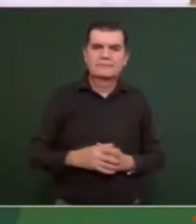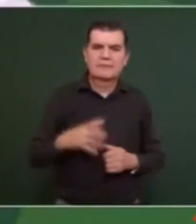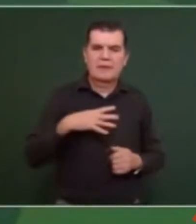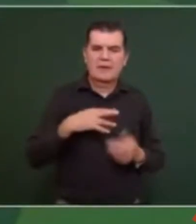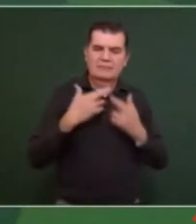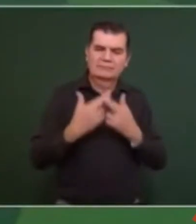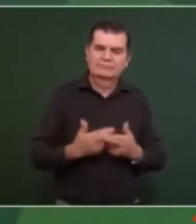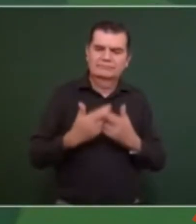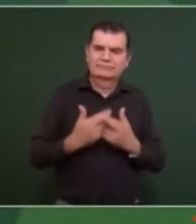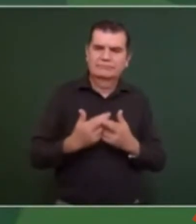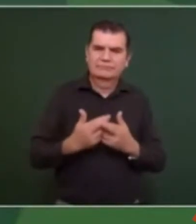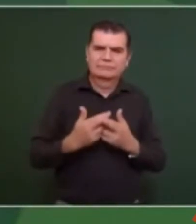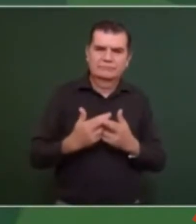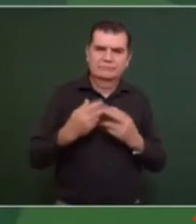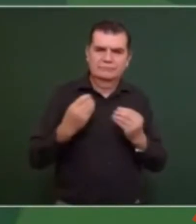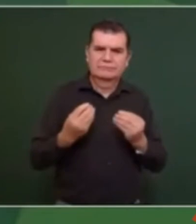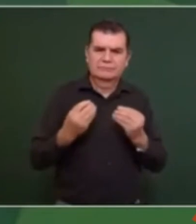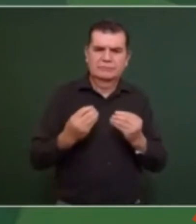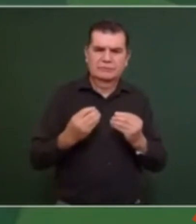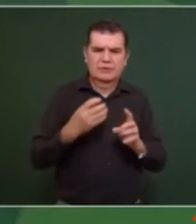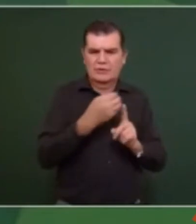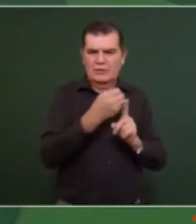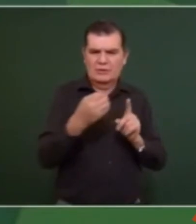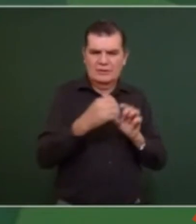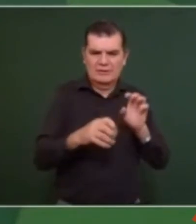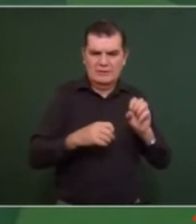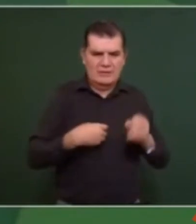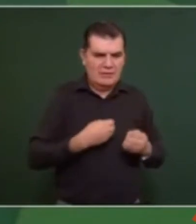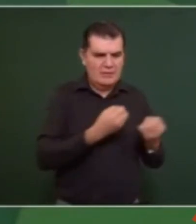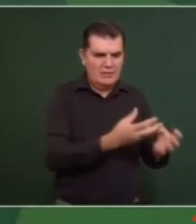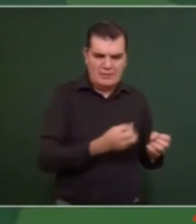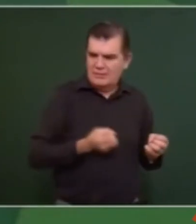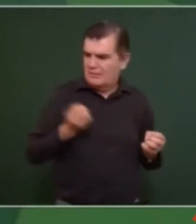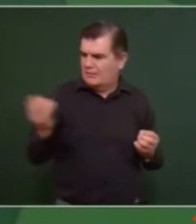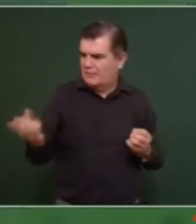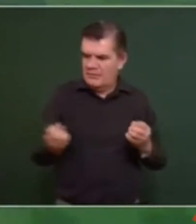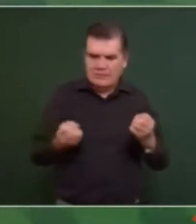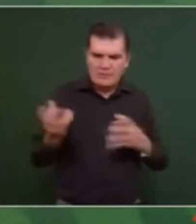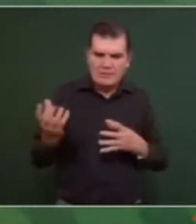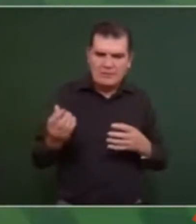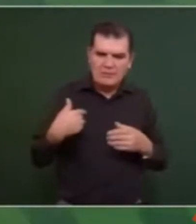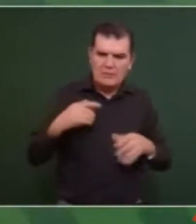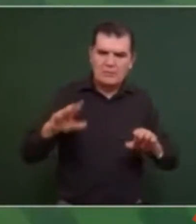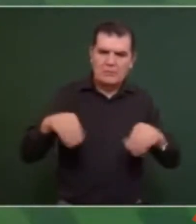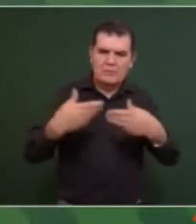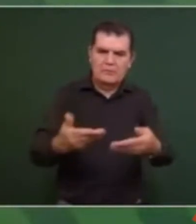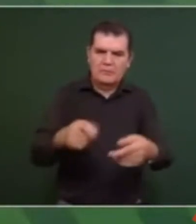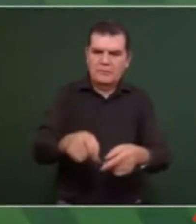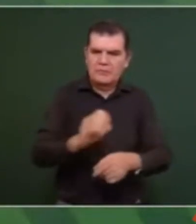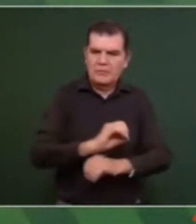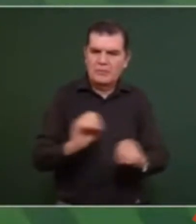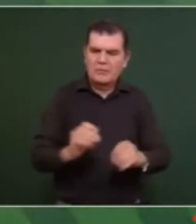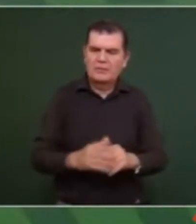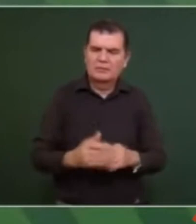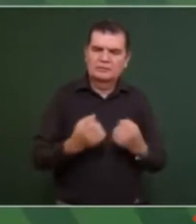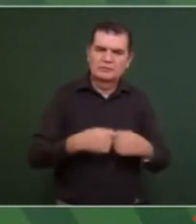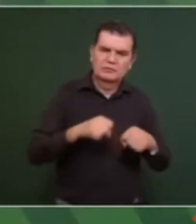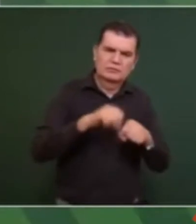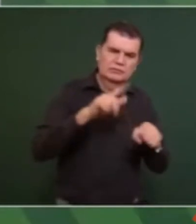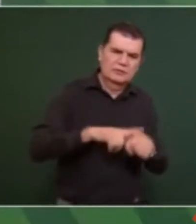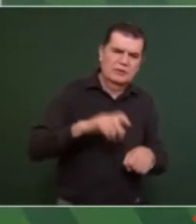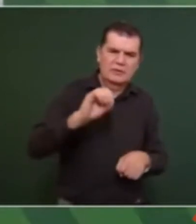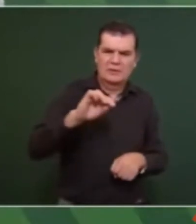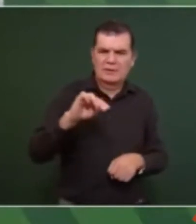abundaban, cundían las organizaciones de todo tipo, sociales, no